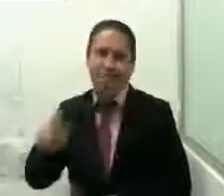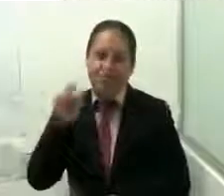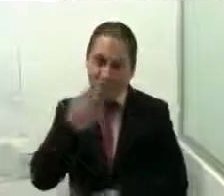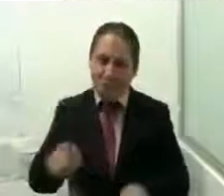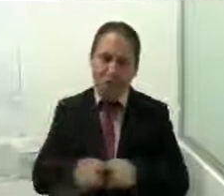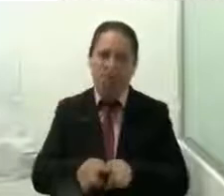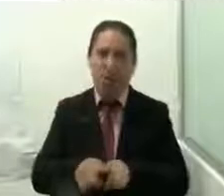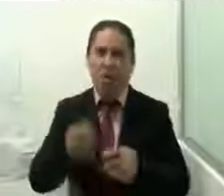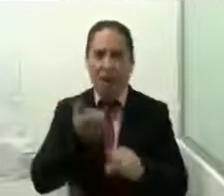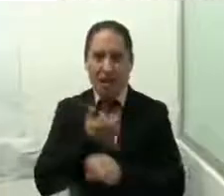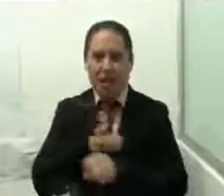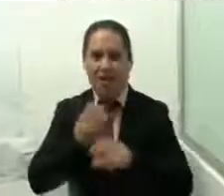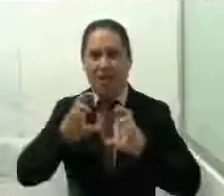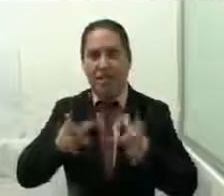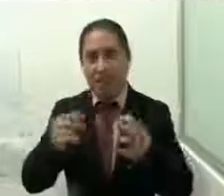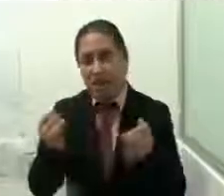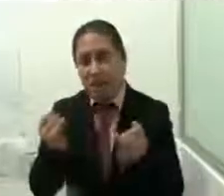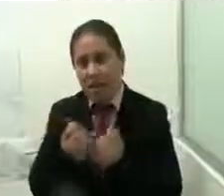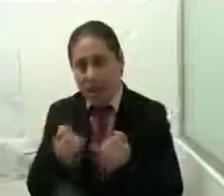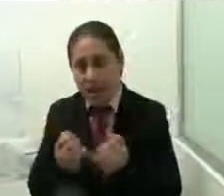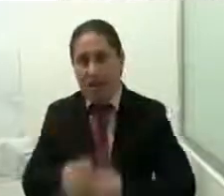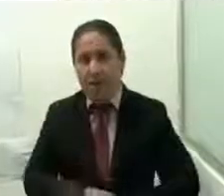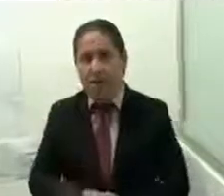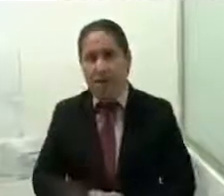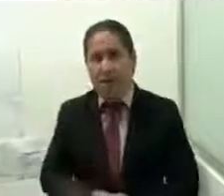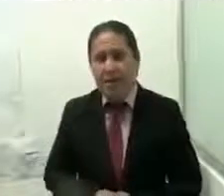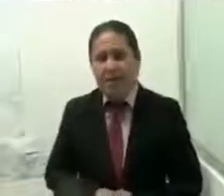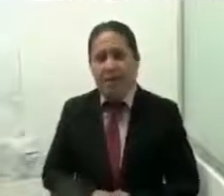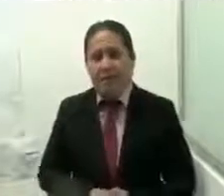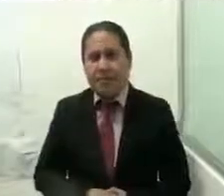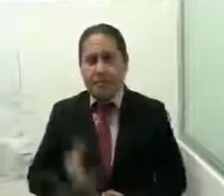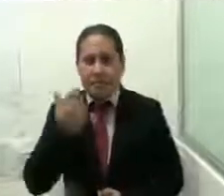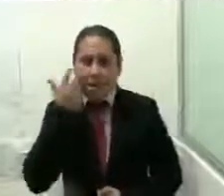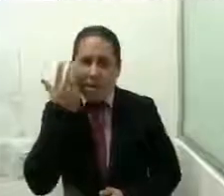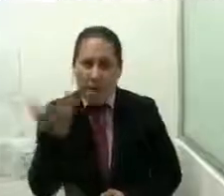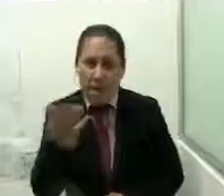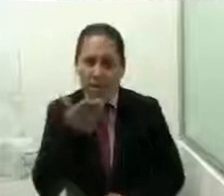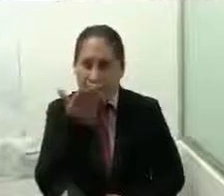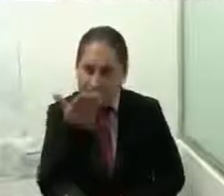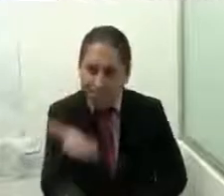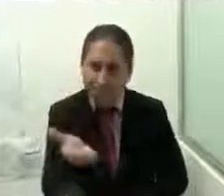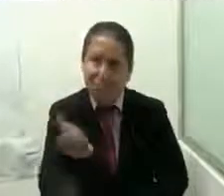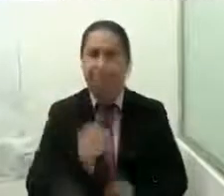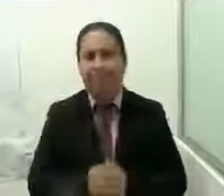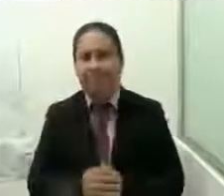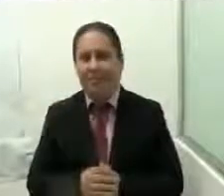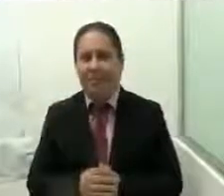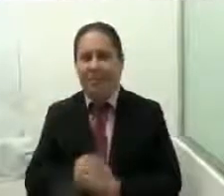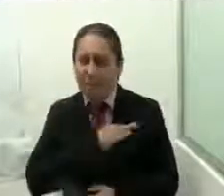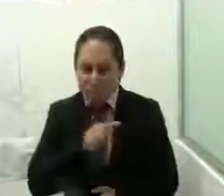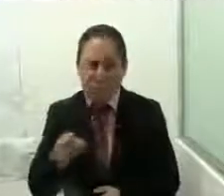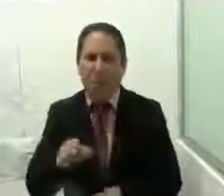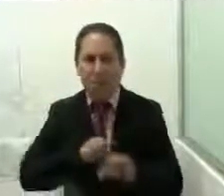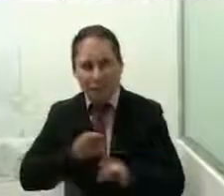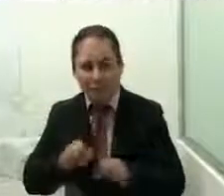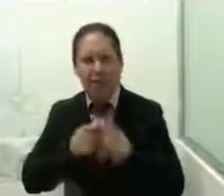Chiapas y bueno también de igual manera bueno quiero pedirles que sigamos trabajando de la mano con lo que